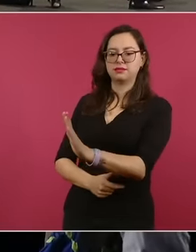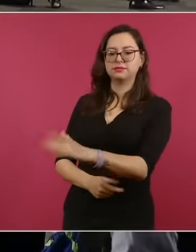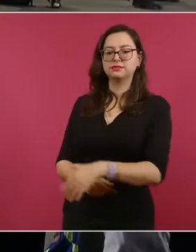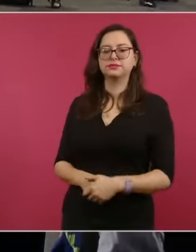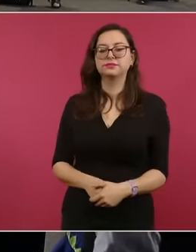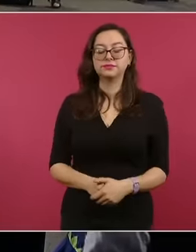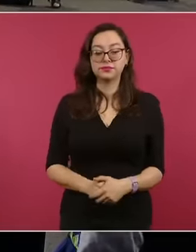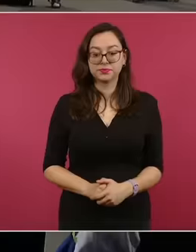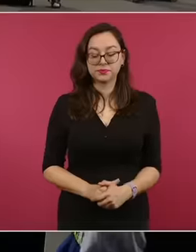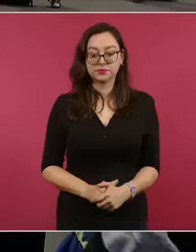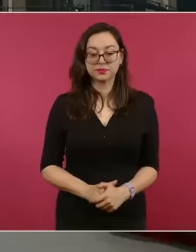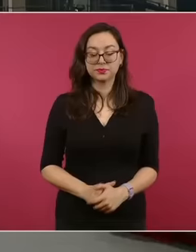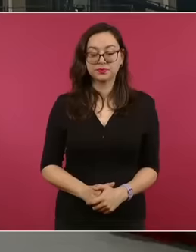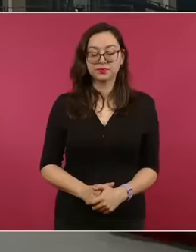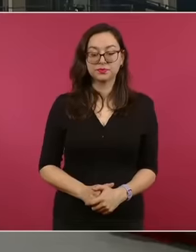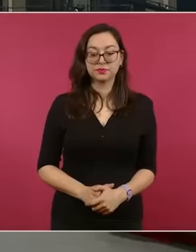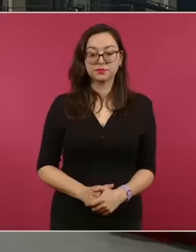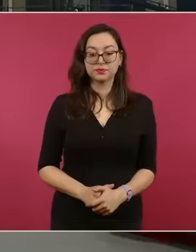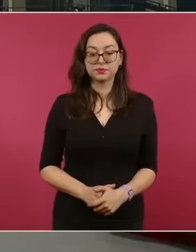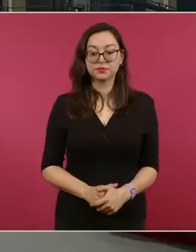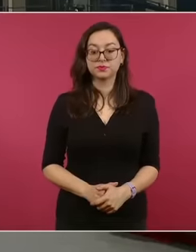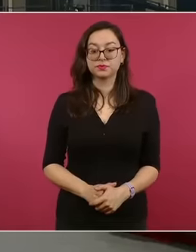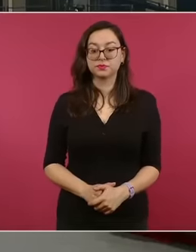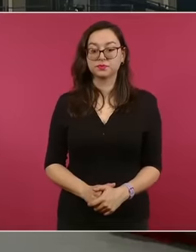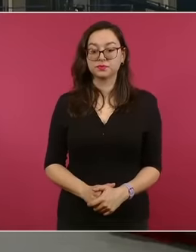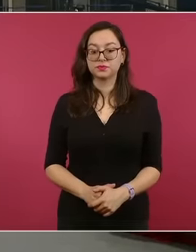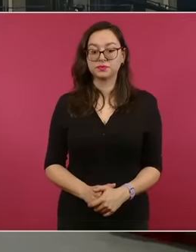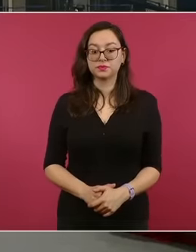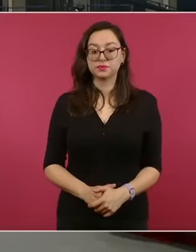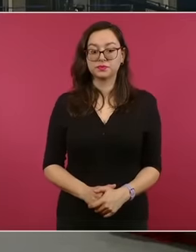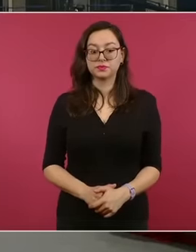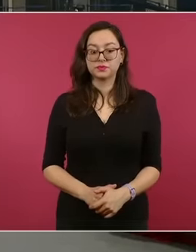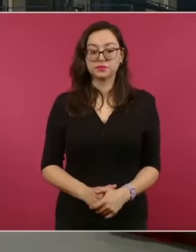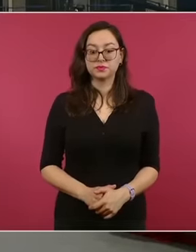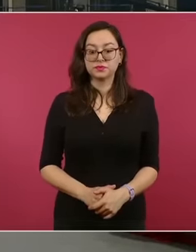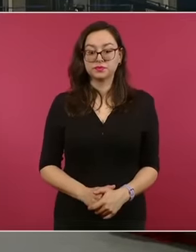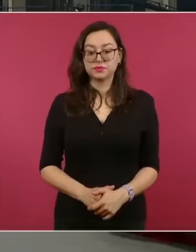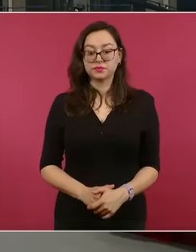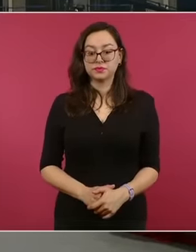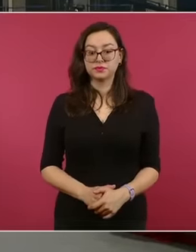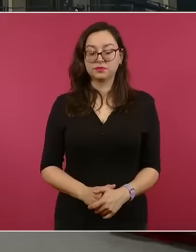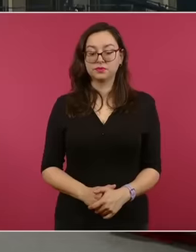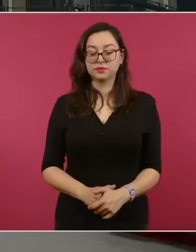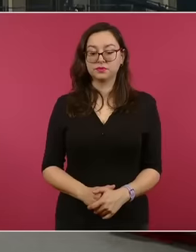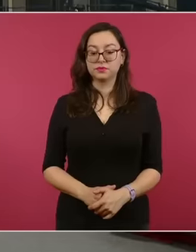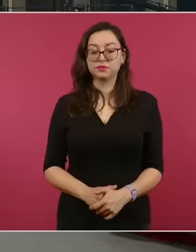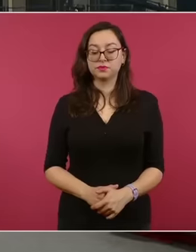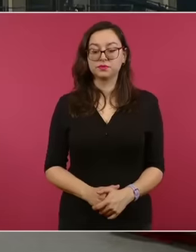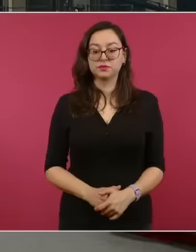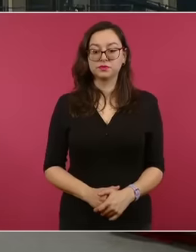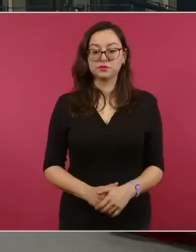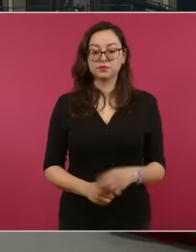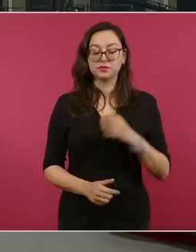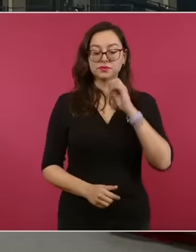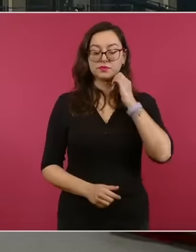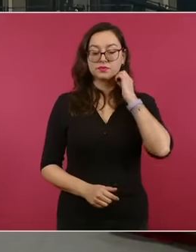Sobre lo otro, el comportamiento afortunadamente